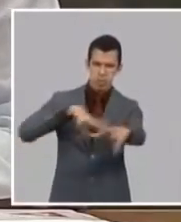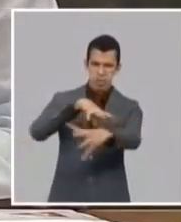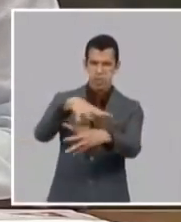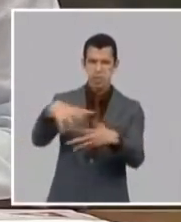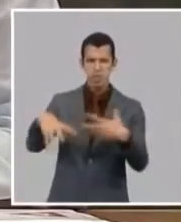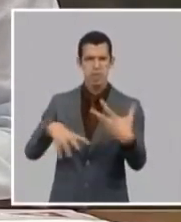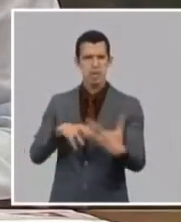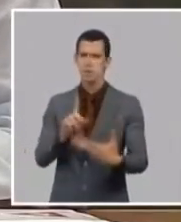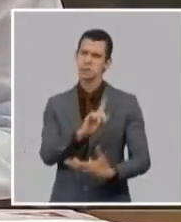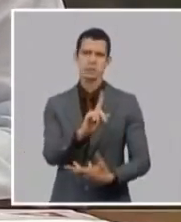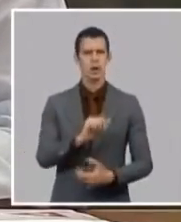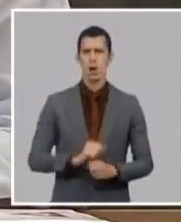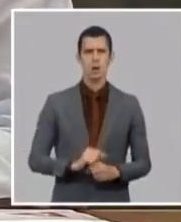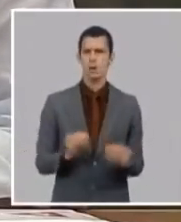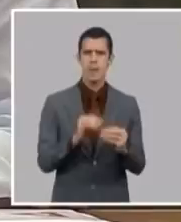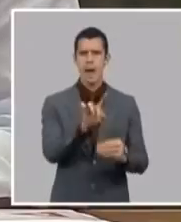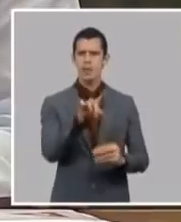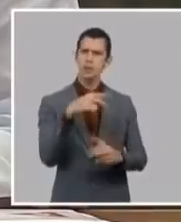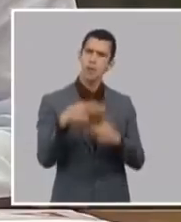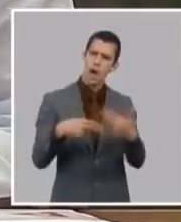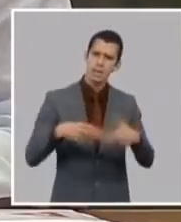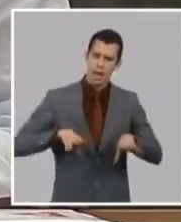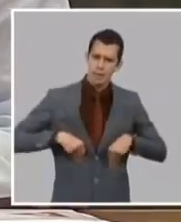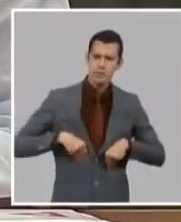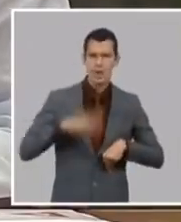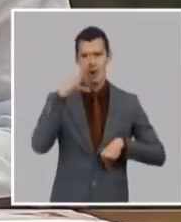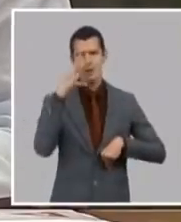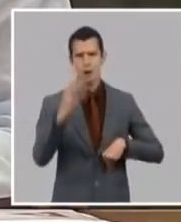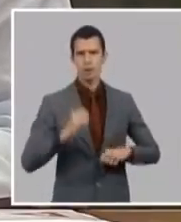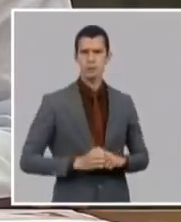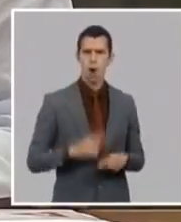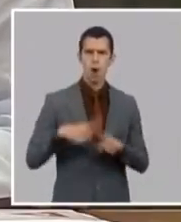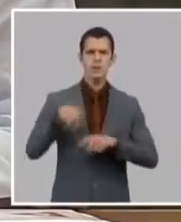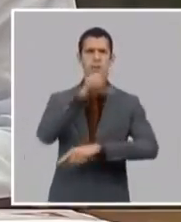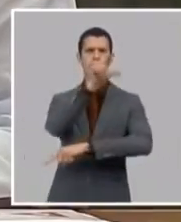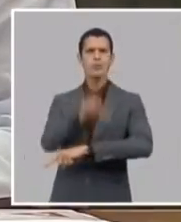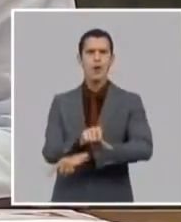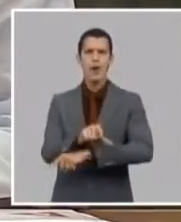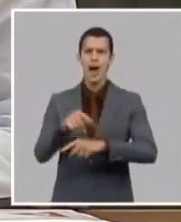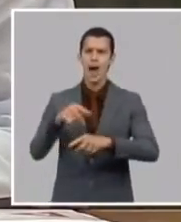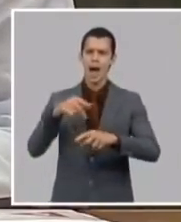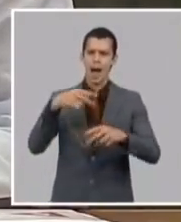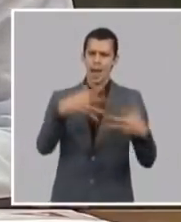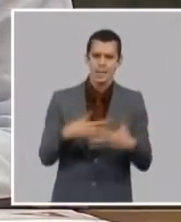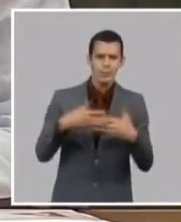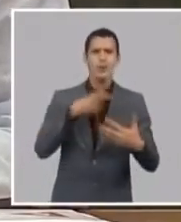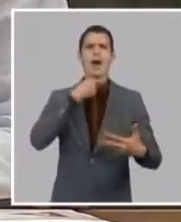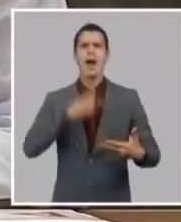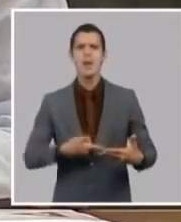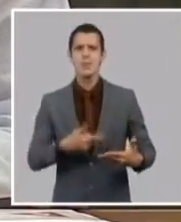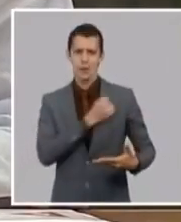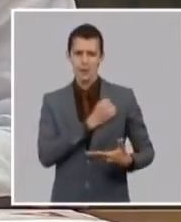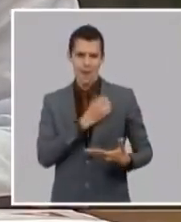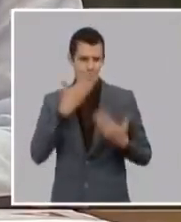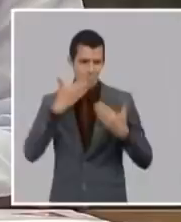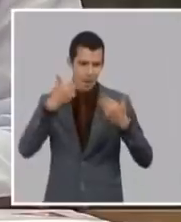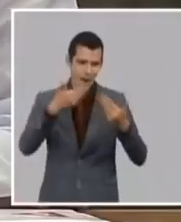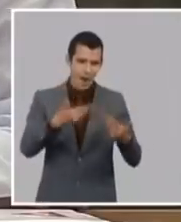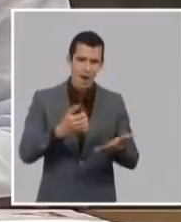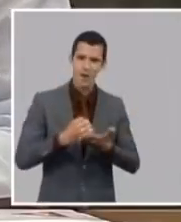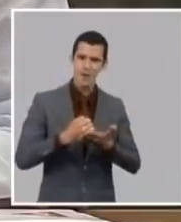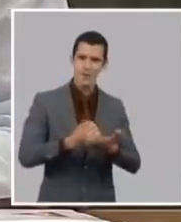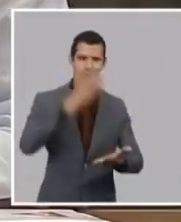que no quieren lo mejor para nuestra tierra ni para nuestra nación nuestros problemas se resuelven entre cubanos en la revolución